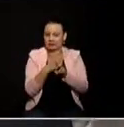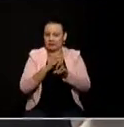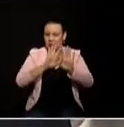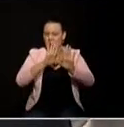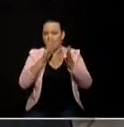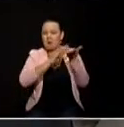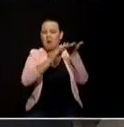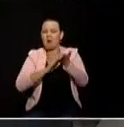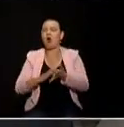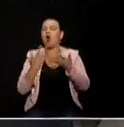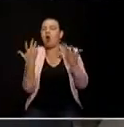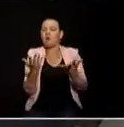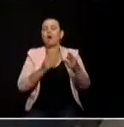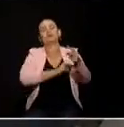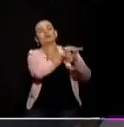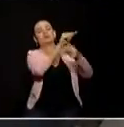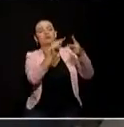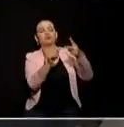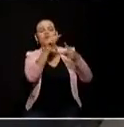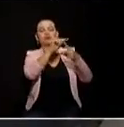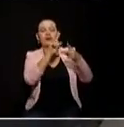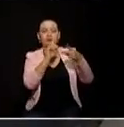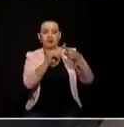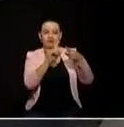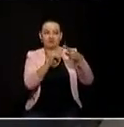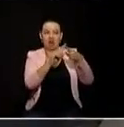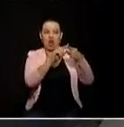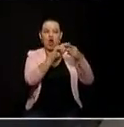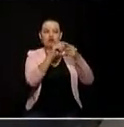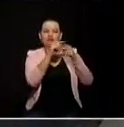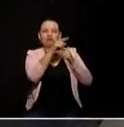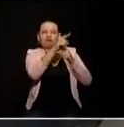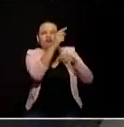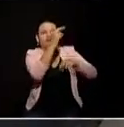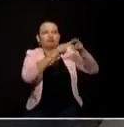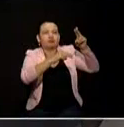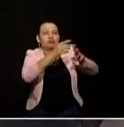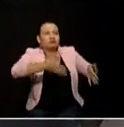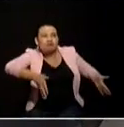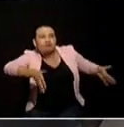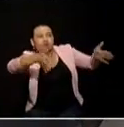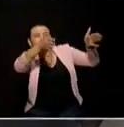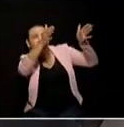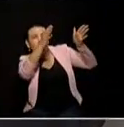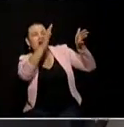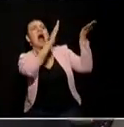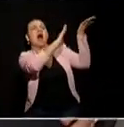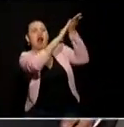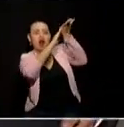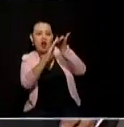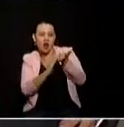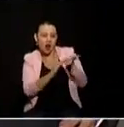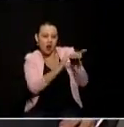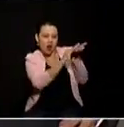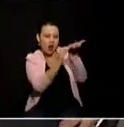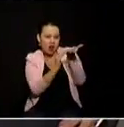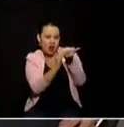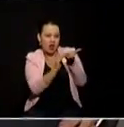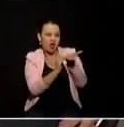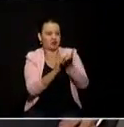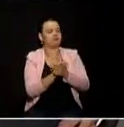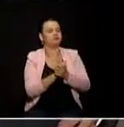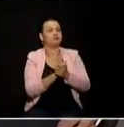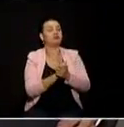primero tenemos que modernizar la en su infraestructura y en su catálogo de oferta nosotros necesitamos